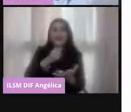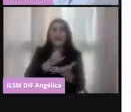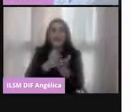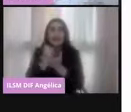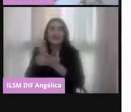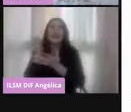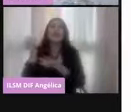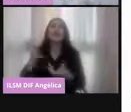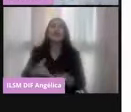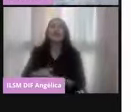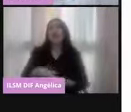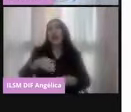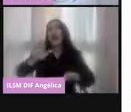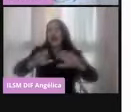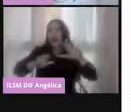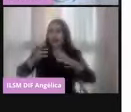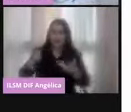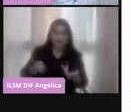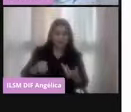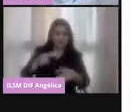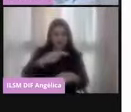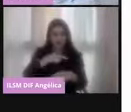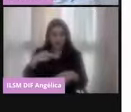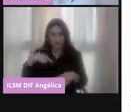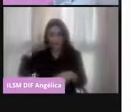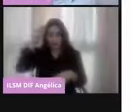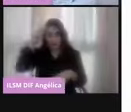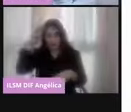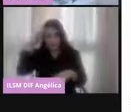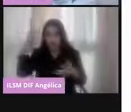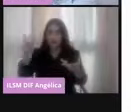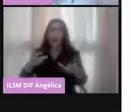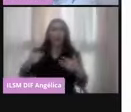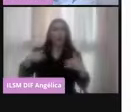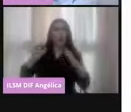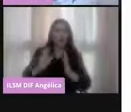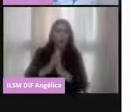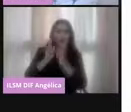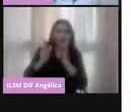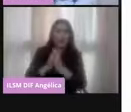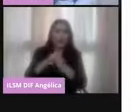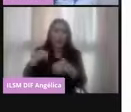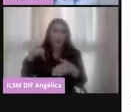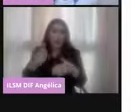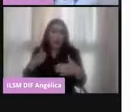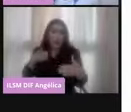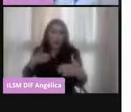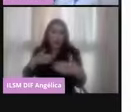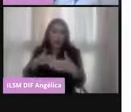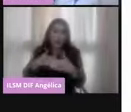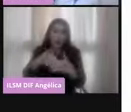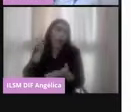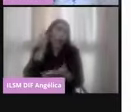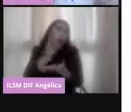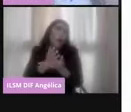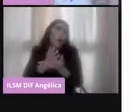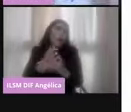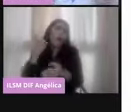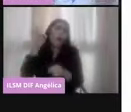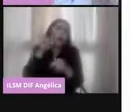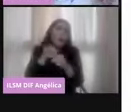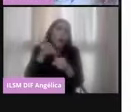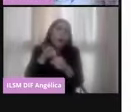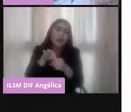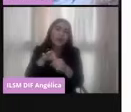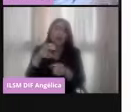A veces creemos que nuestra participación como ciudadanas y como ciudadanos se limita simplemente a votar. Y esta es